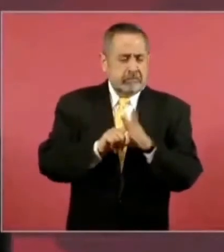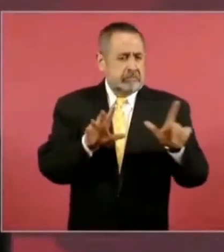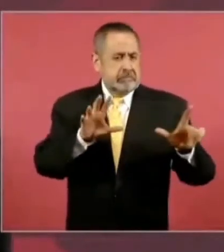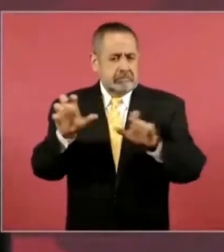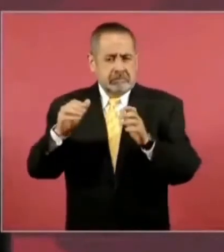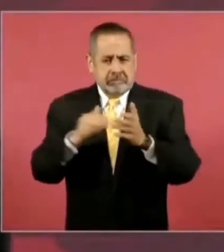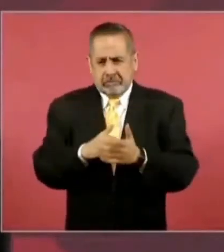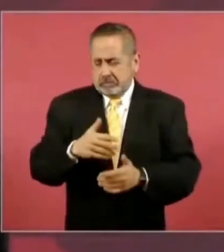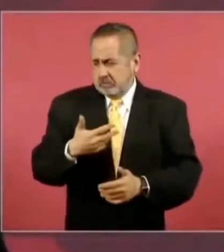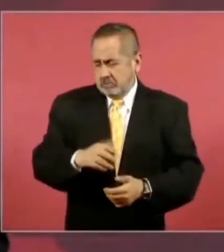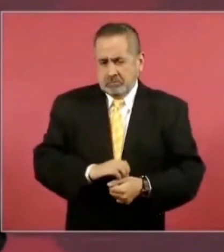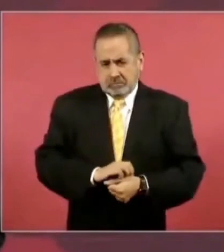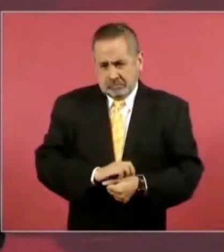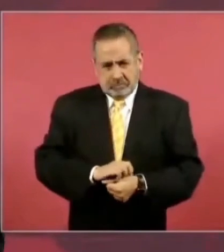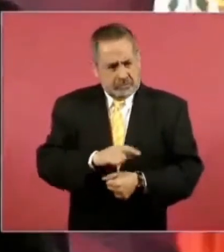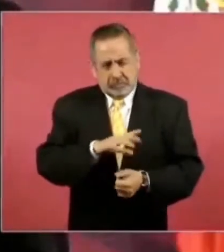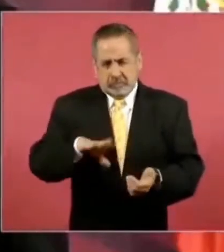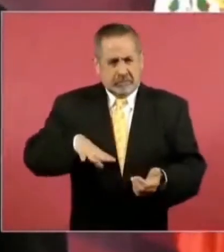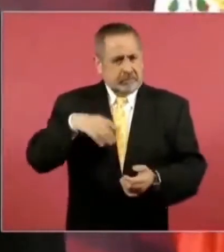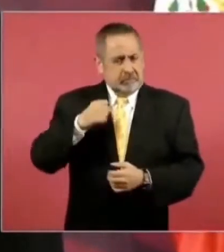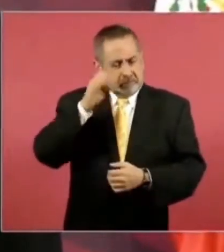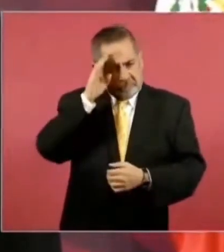Es un abuso.